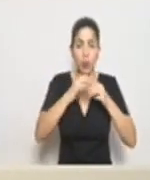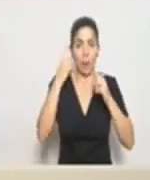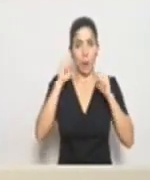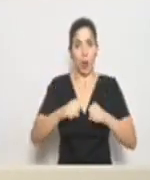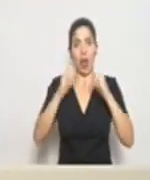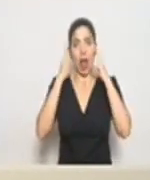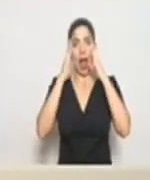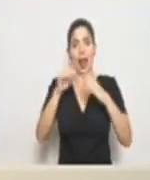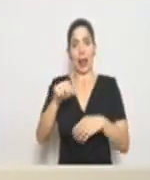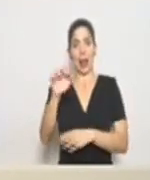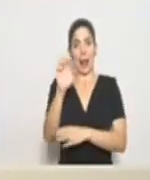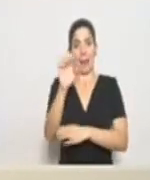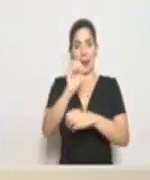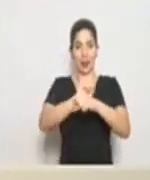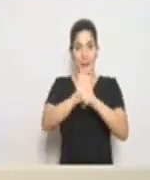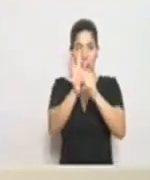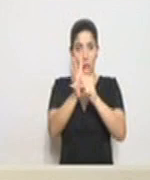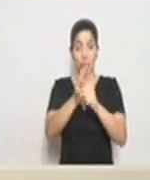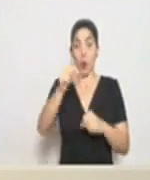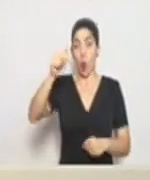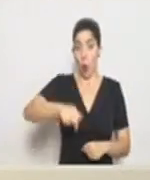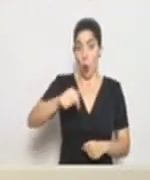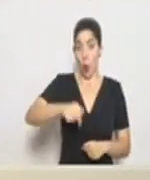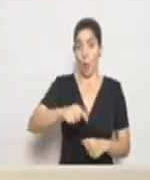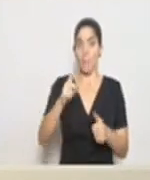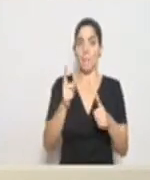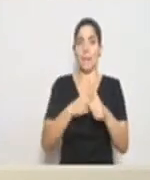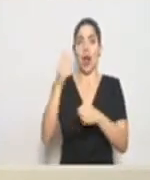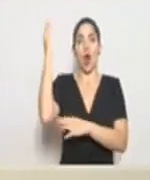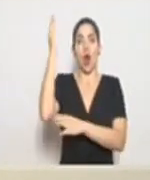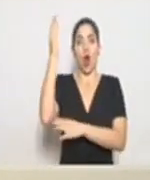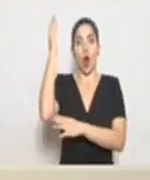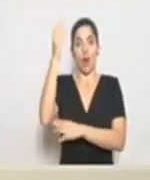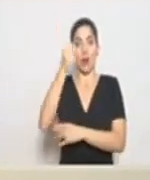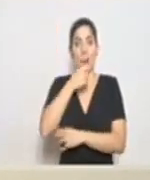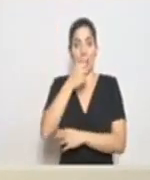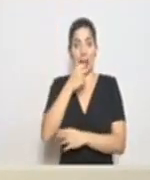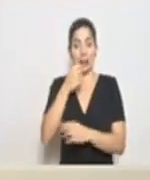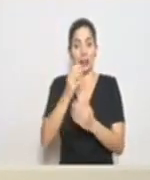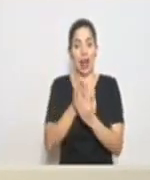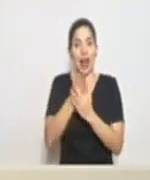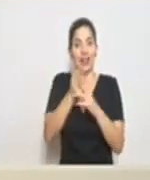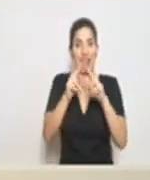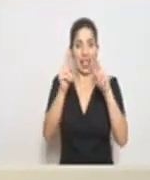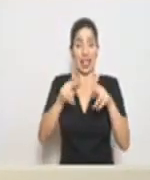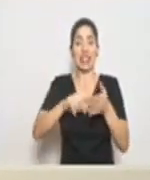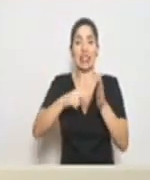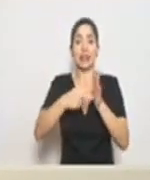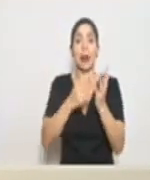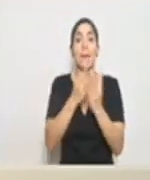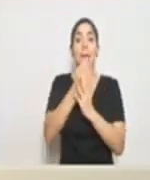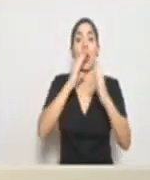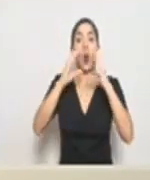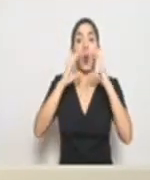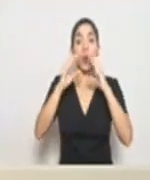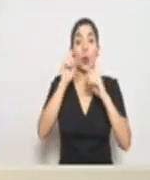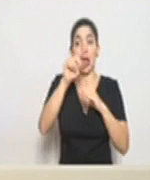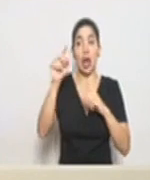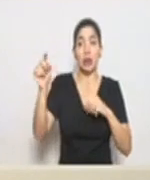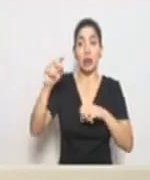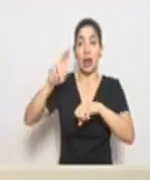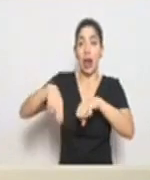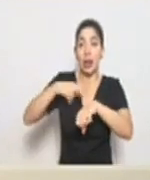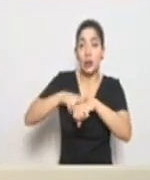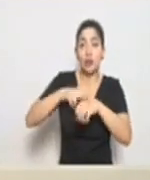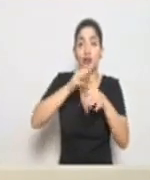la emergencia por el COVID-19. Hoy es la primera conferencia de prensa virtual, es decir, los medios de comunicación tanto nacionales y